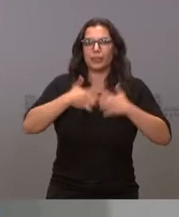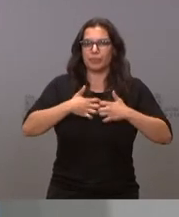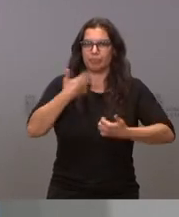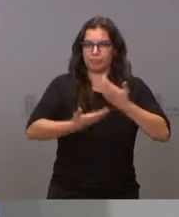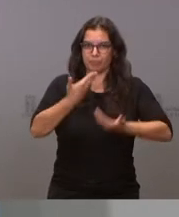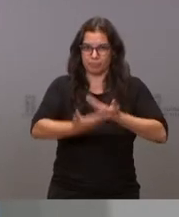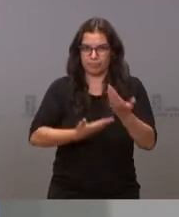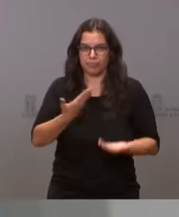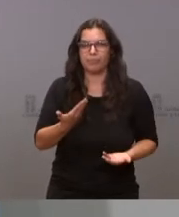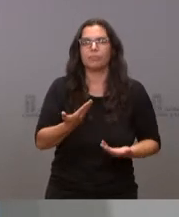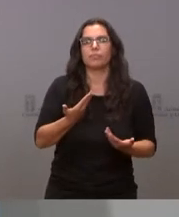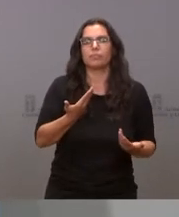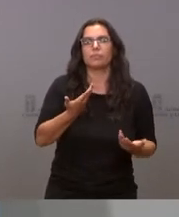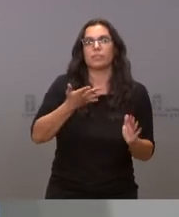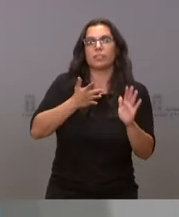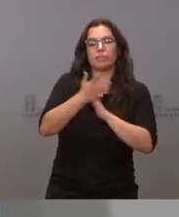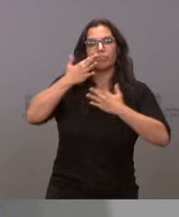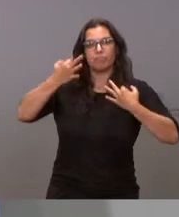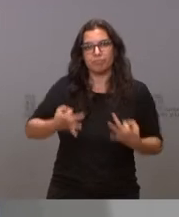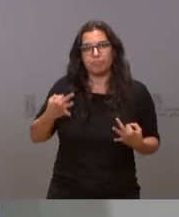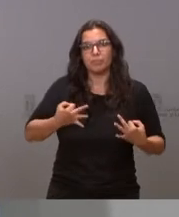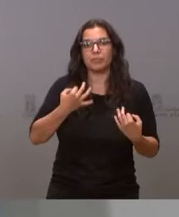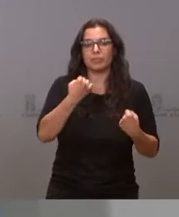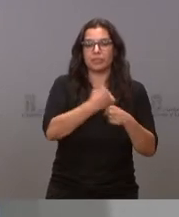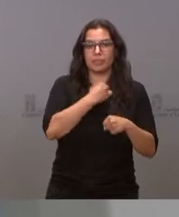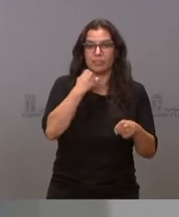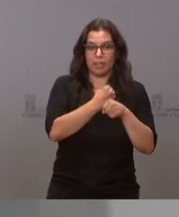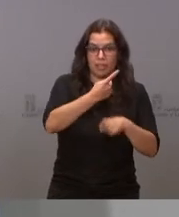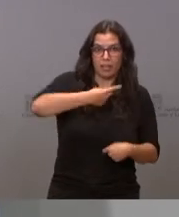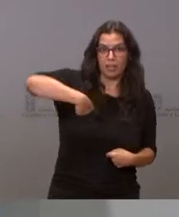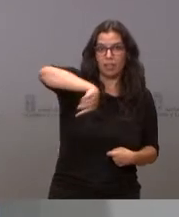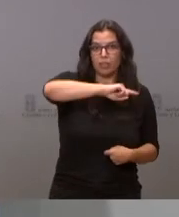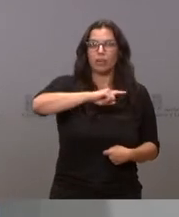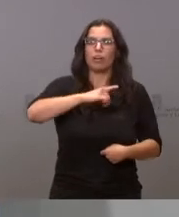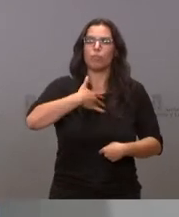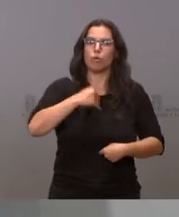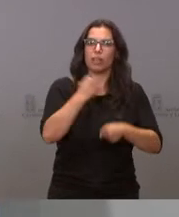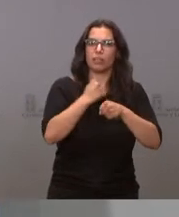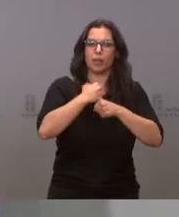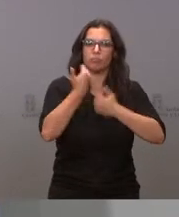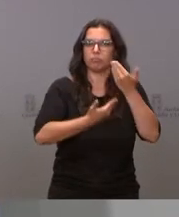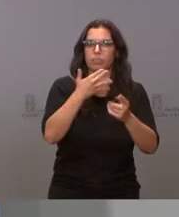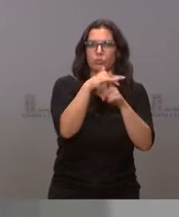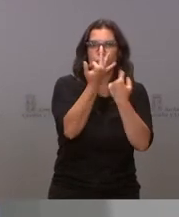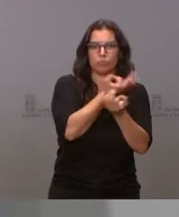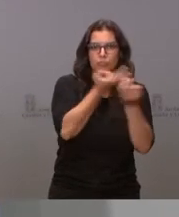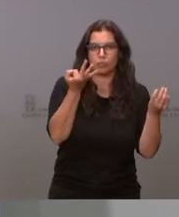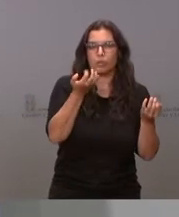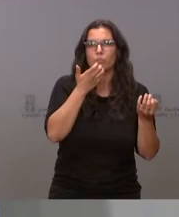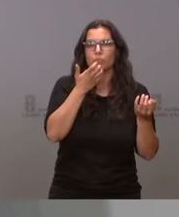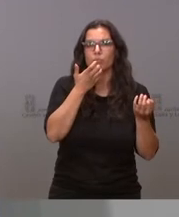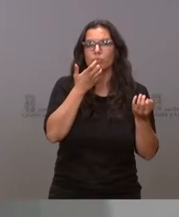y con los que se va a garantizar tanto que los trabajadores de las mismas desempeñen sus labores en condiciones óptimas como que la asistencia